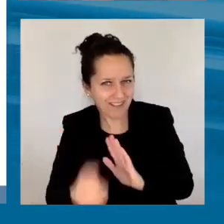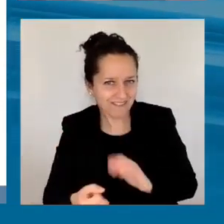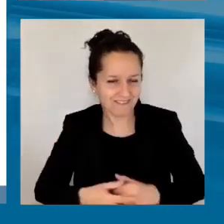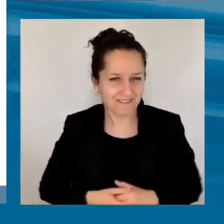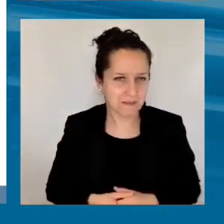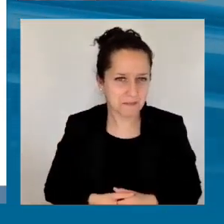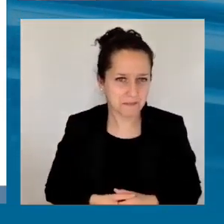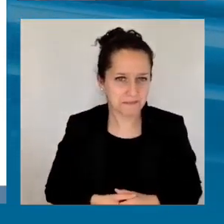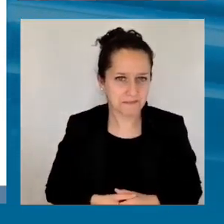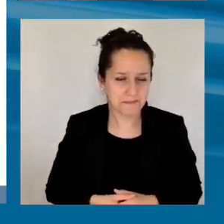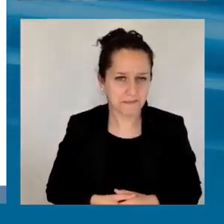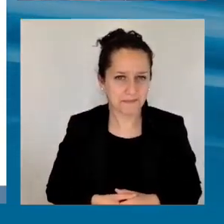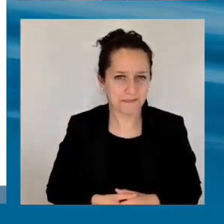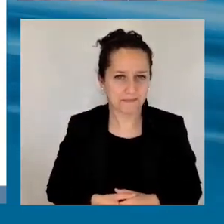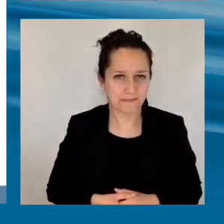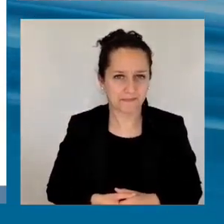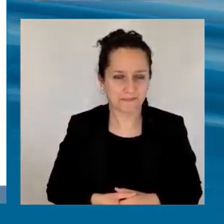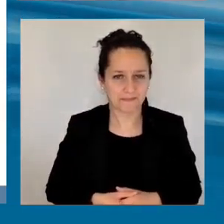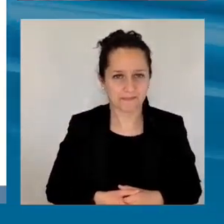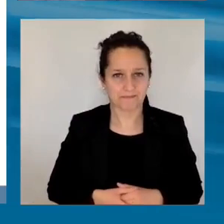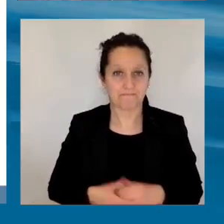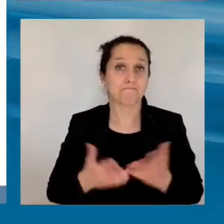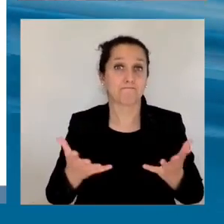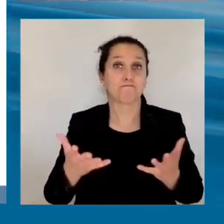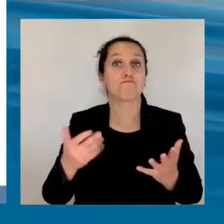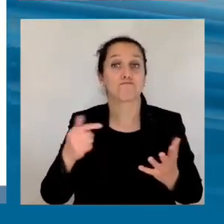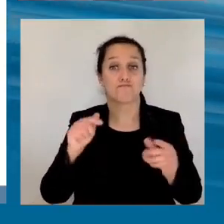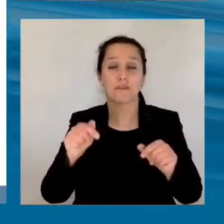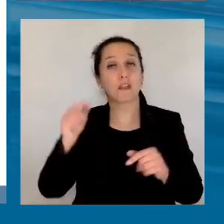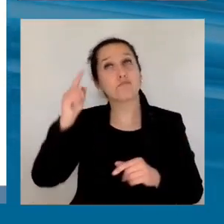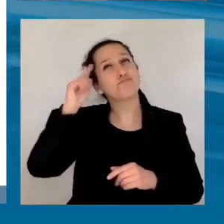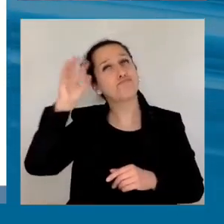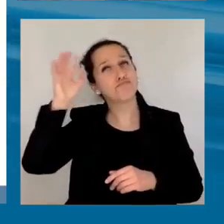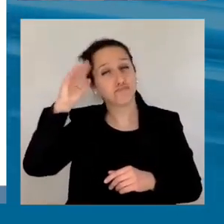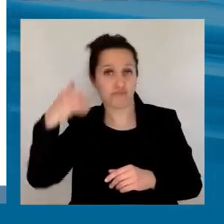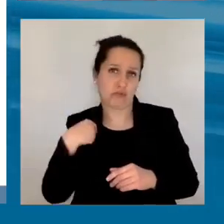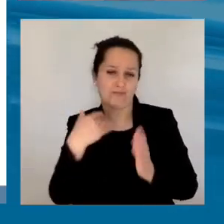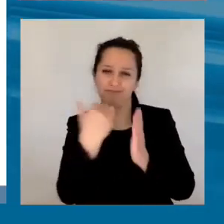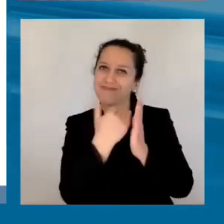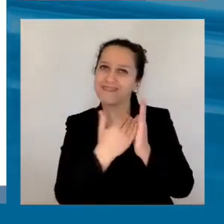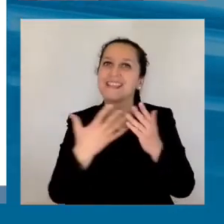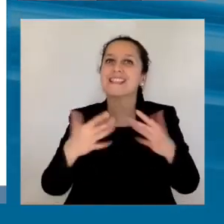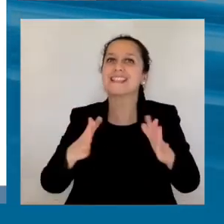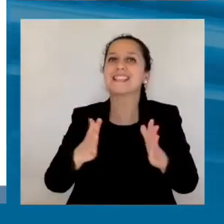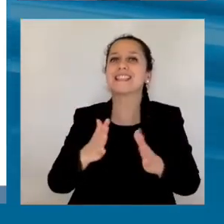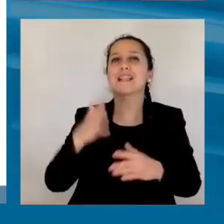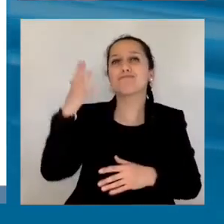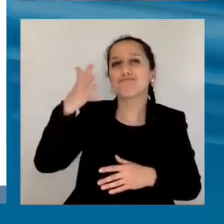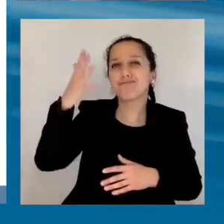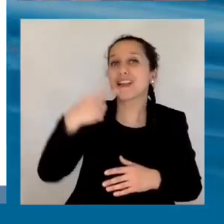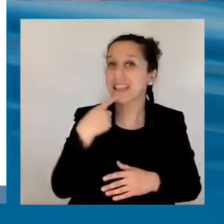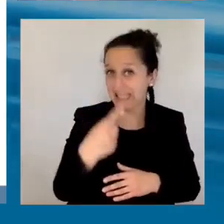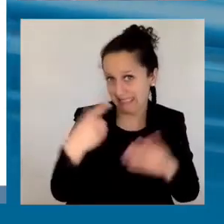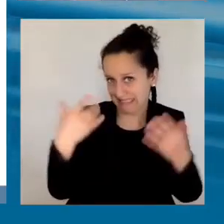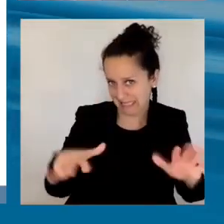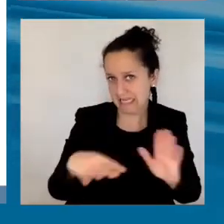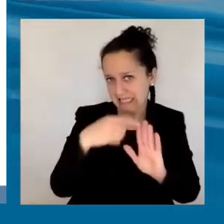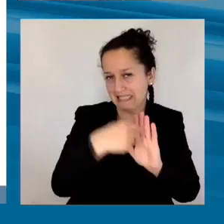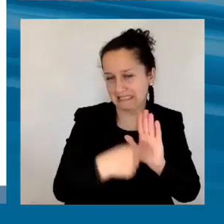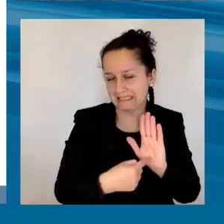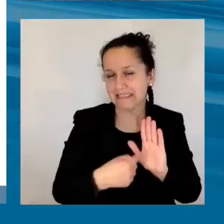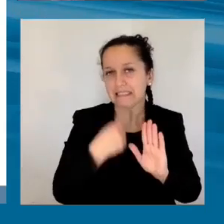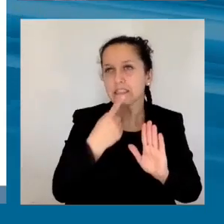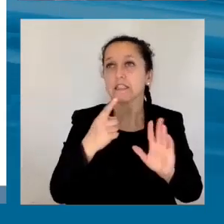esta reflexión, que creo que algo de esto incluí en mi discurso, digamos, inicial, que el desarrollo es un proceso